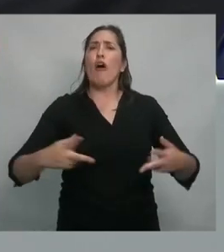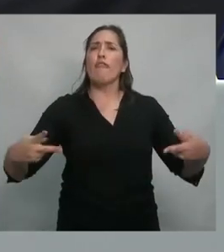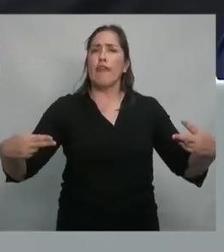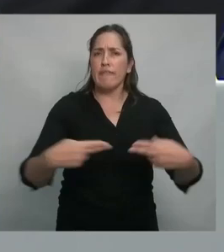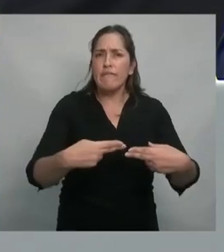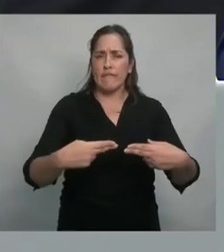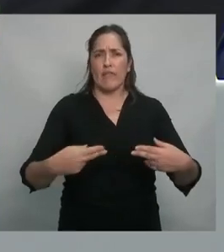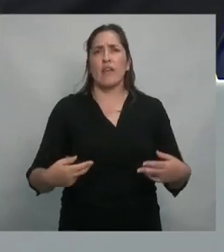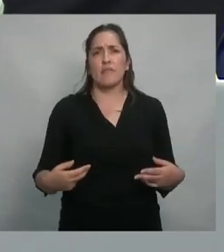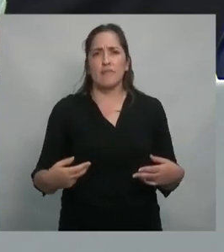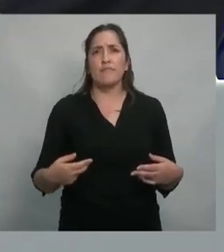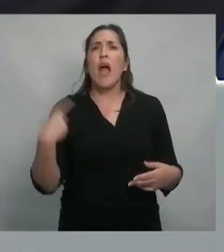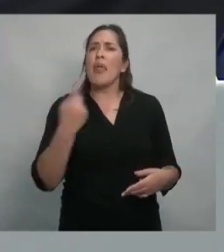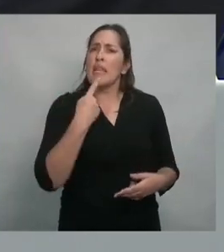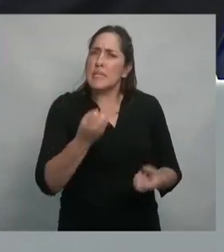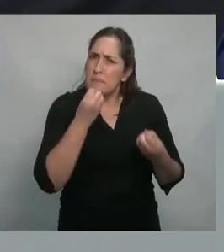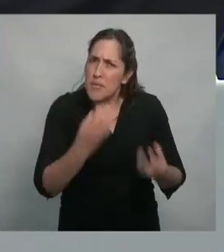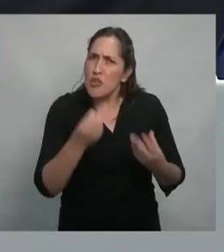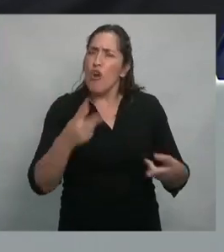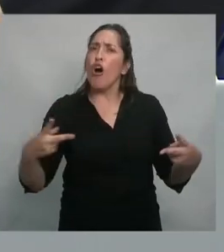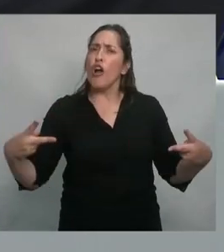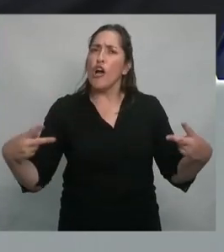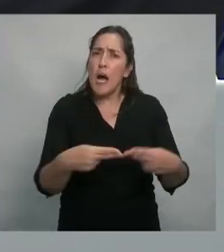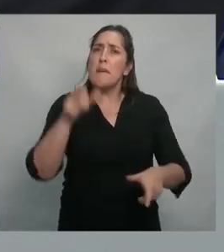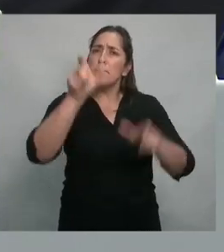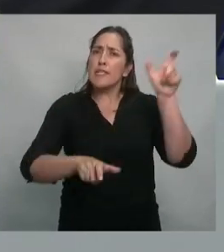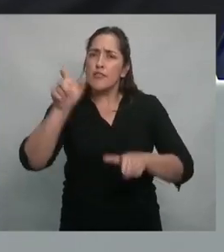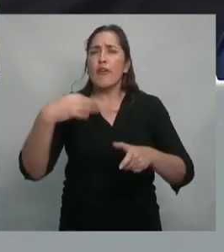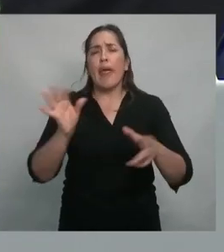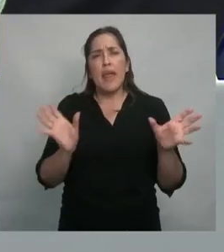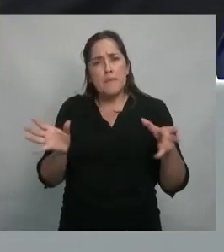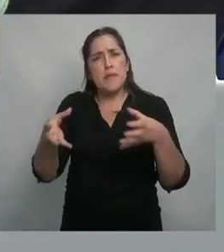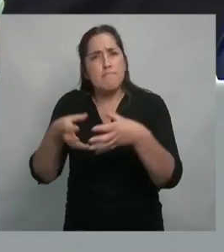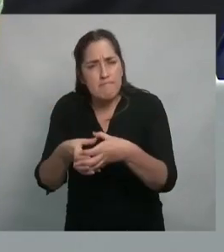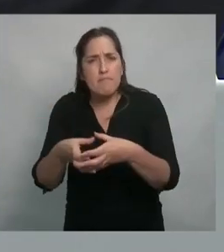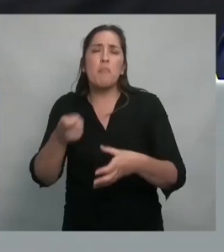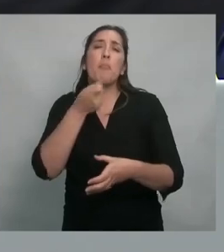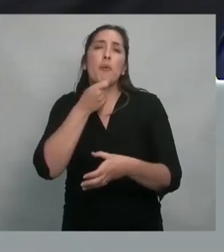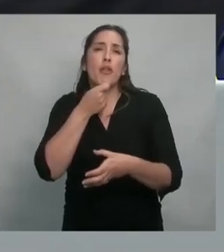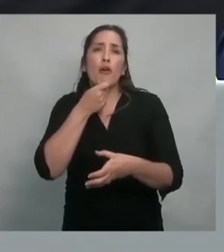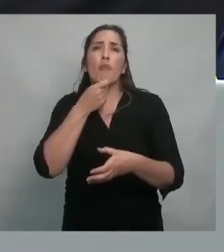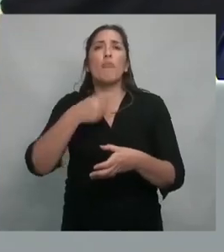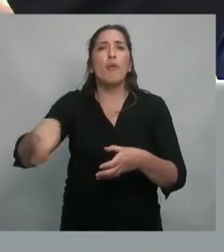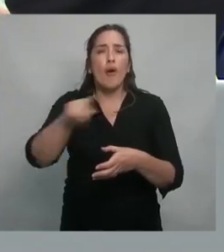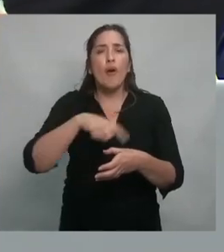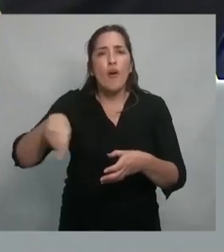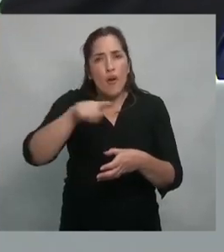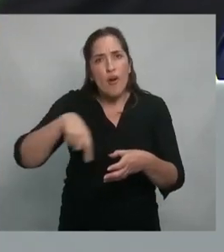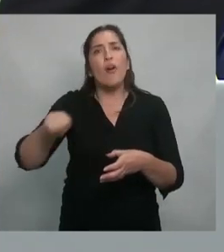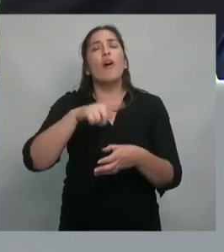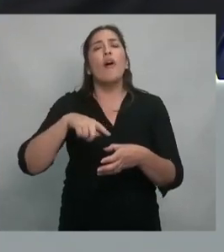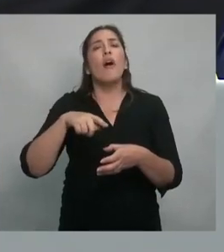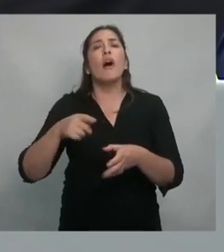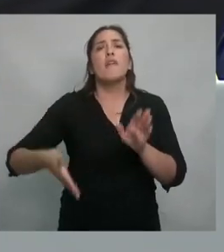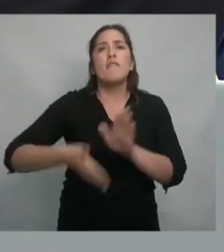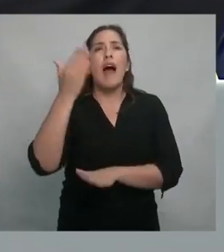cual recomiendan que sería bueno que los vecinos se junten y, por ejemplo, alquilen una combi y con